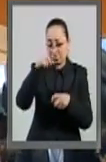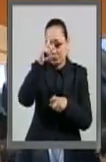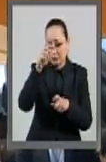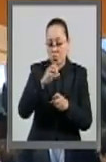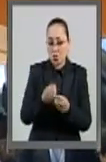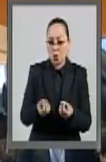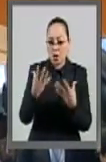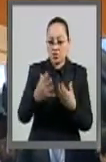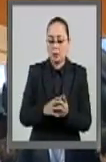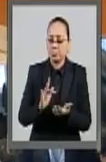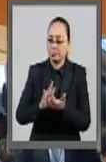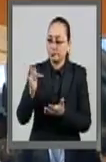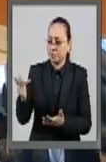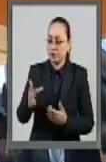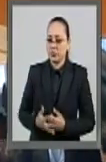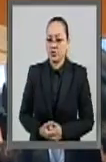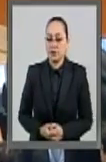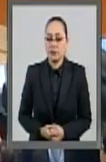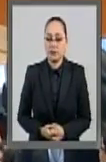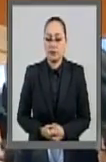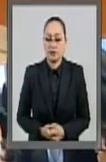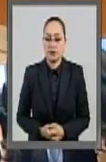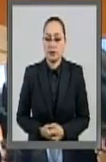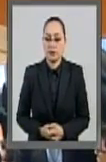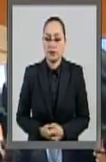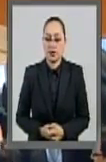Gracias, senador Rufo.